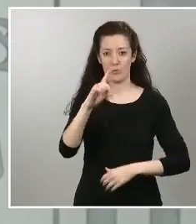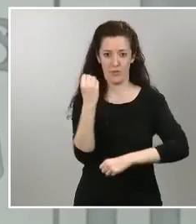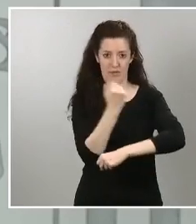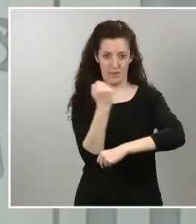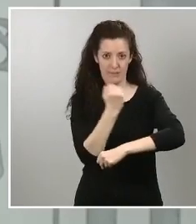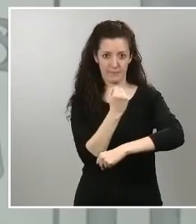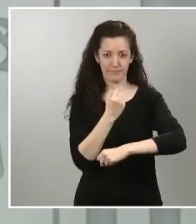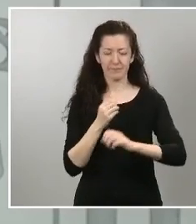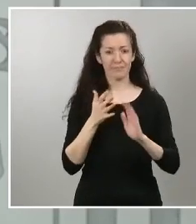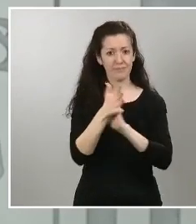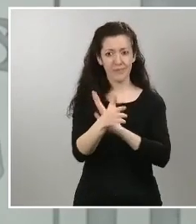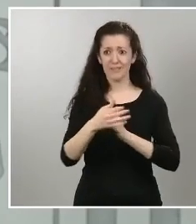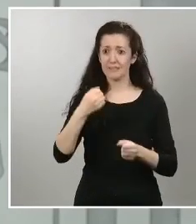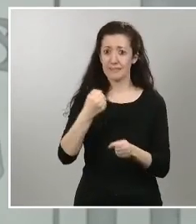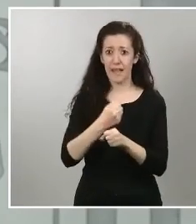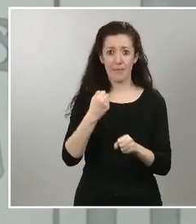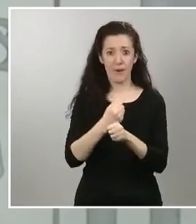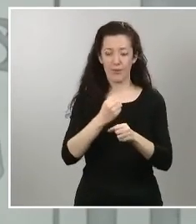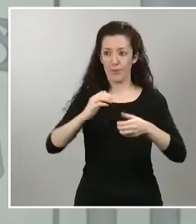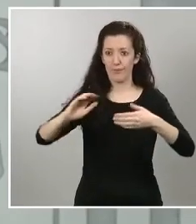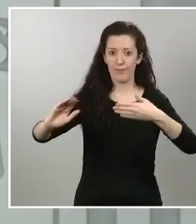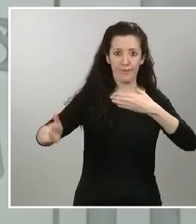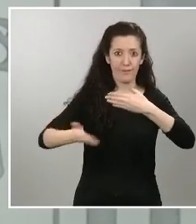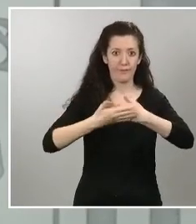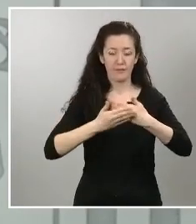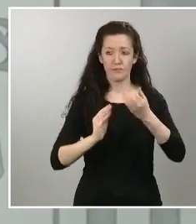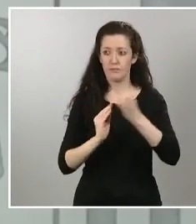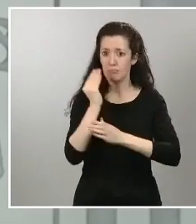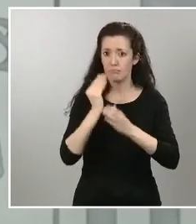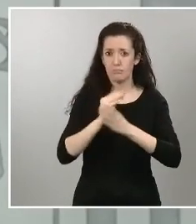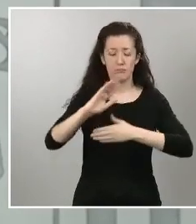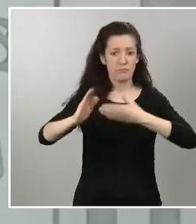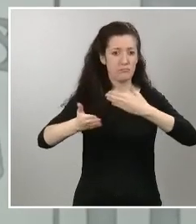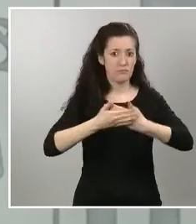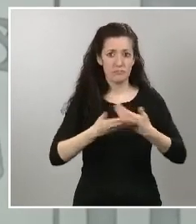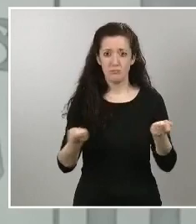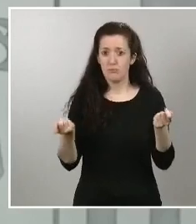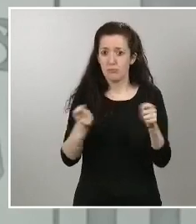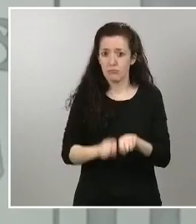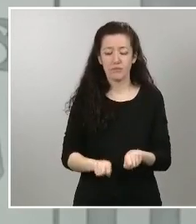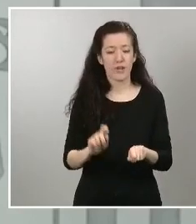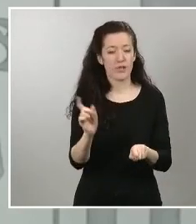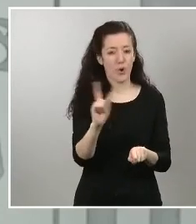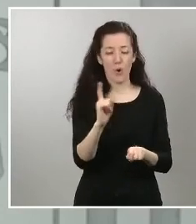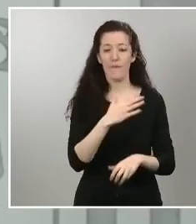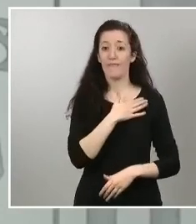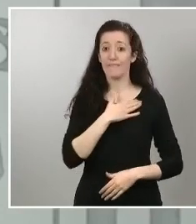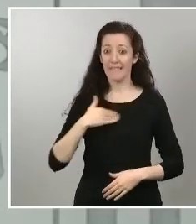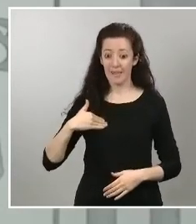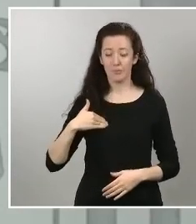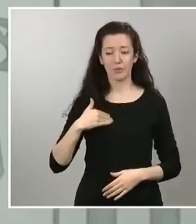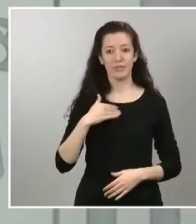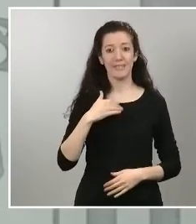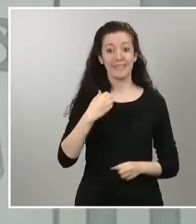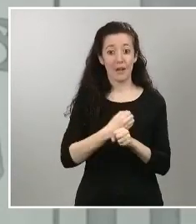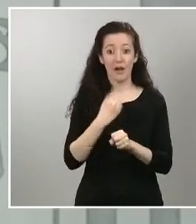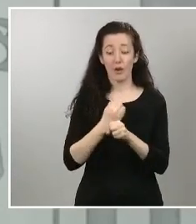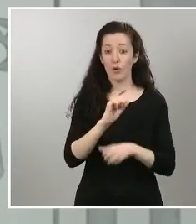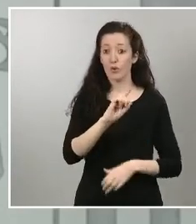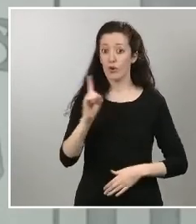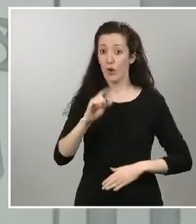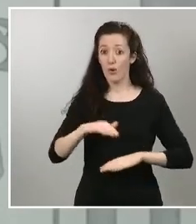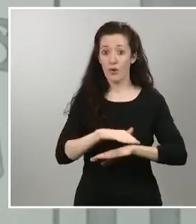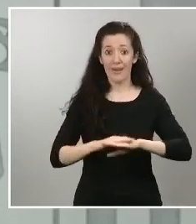trata justamente de bajar la movilidad de los trabajadores no esenciales que no están sujetos al